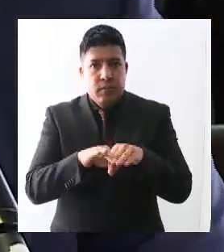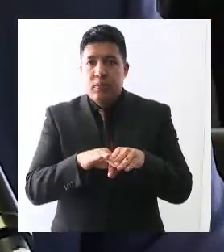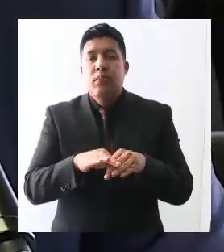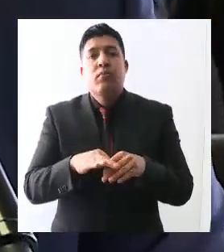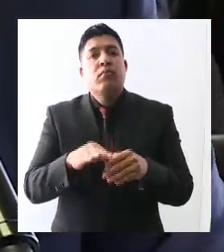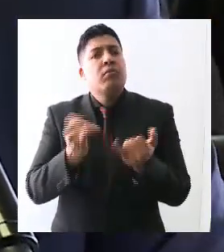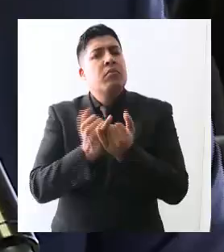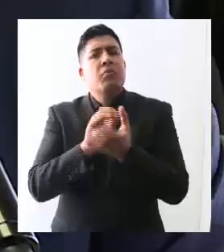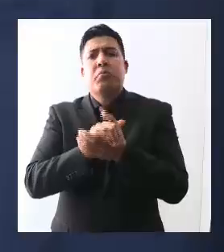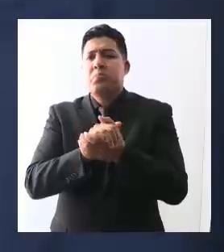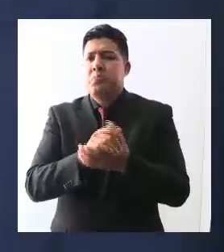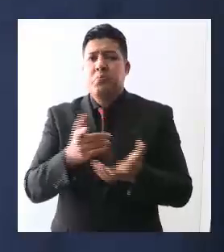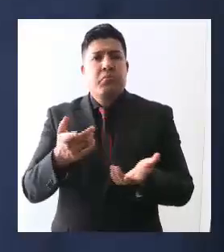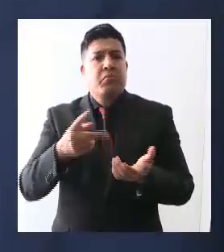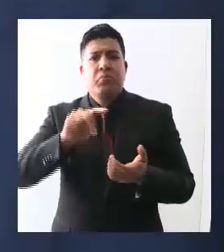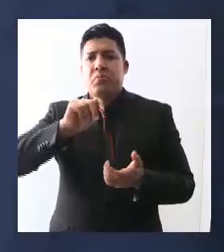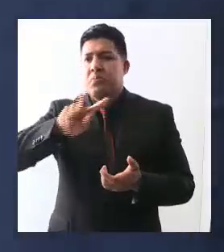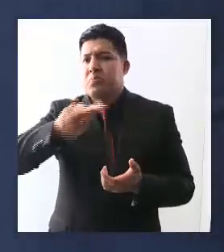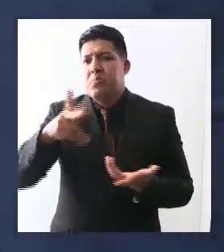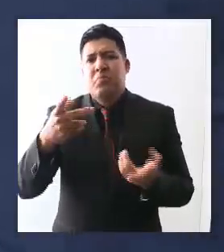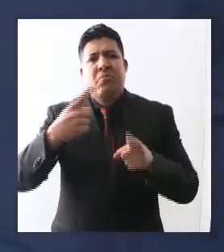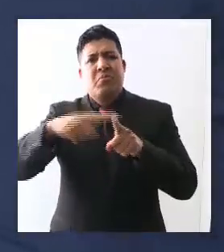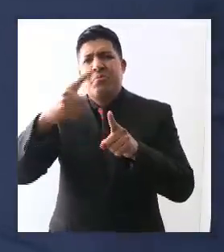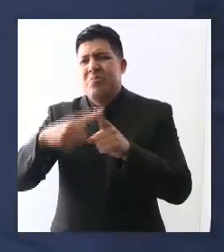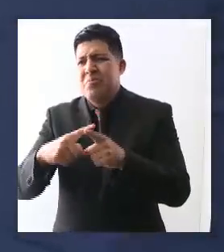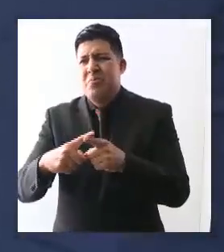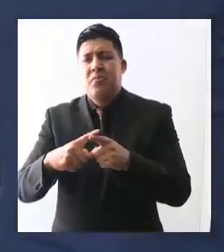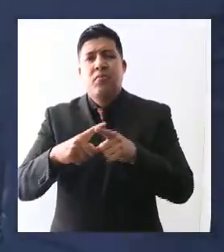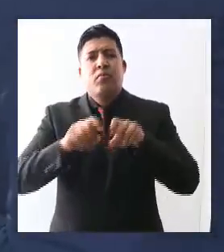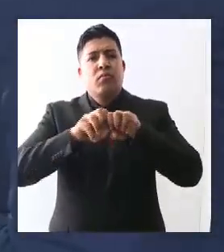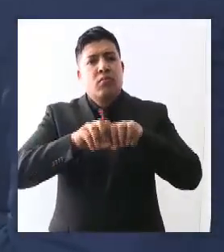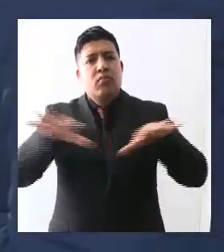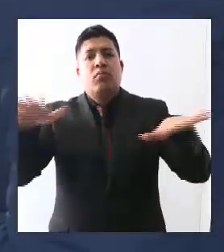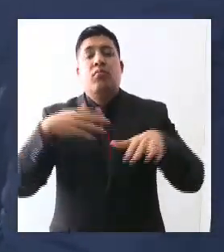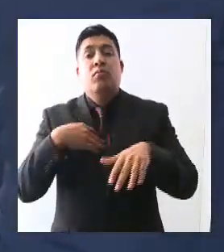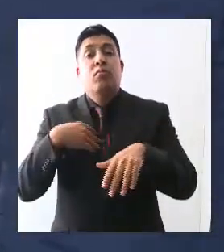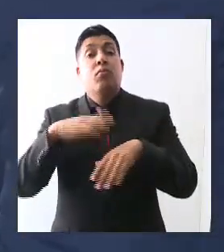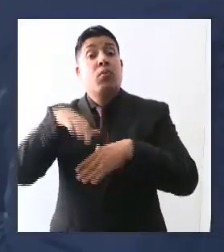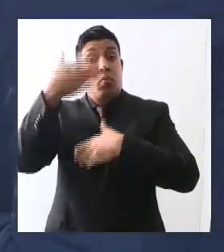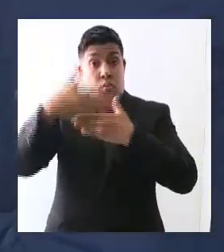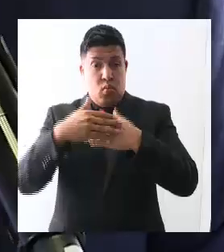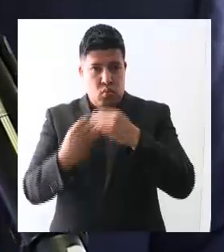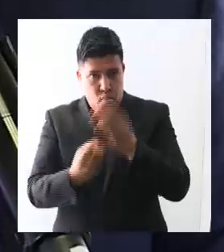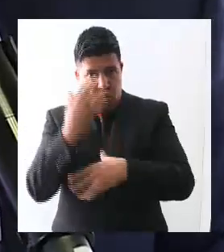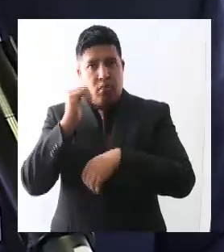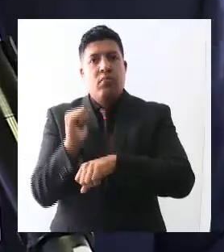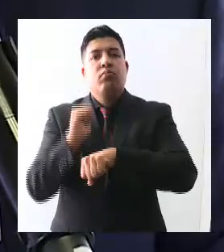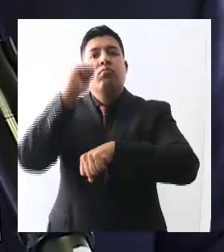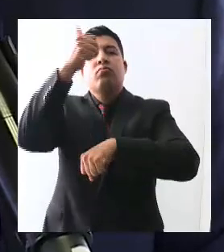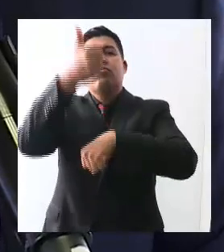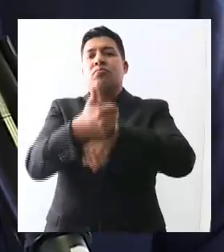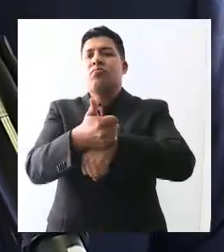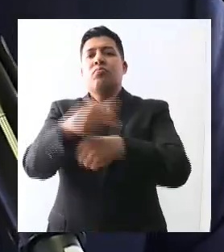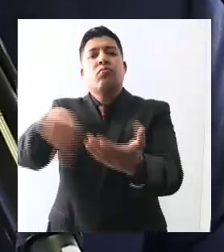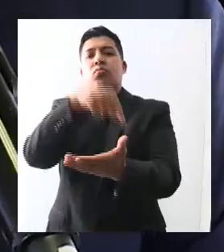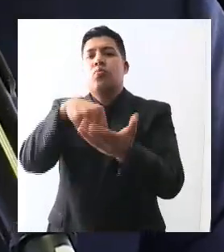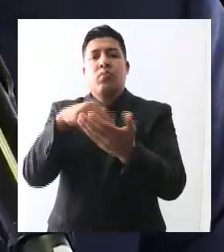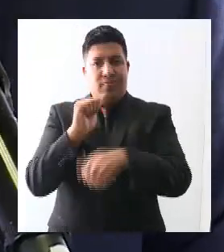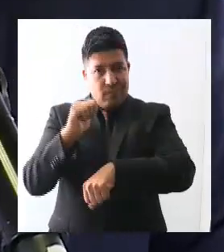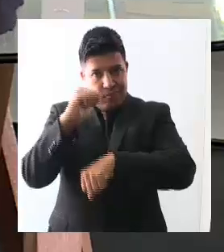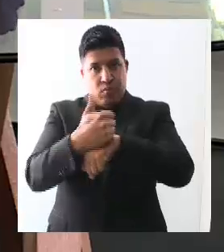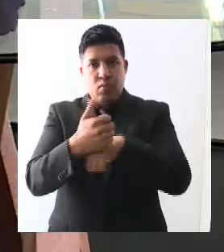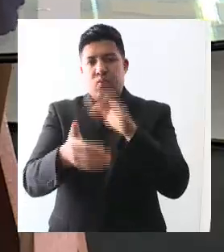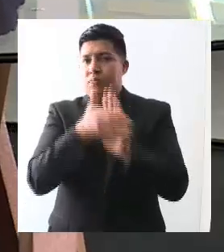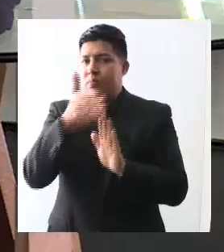por televisión, es que vamos a construir otro centro, pero no sólo nos vamos a quedar ahí. Hoy